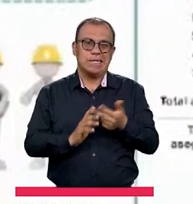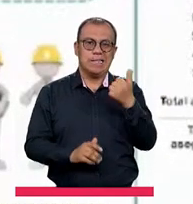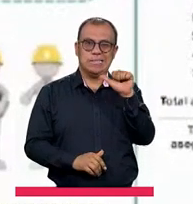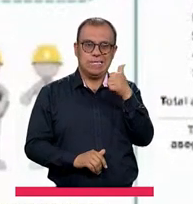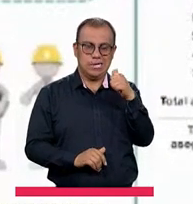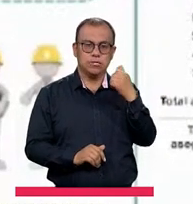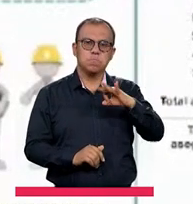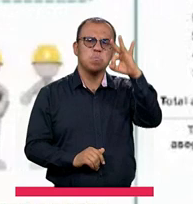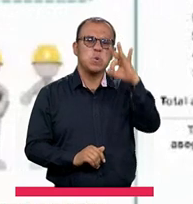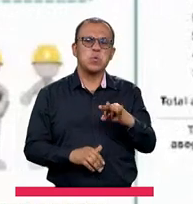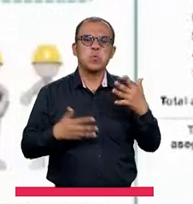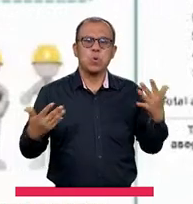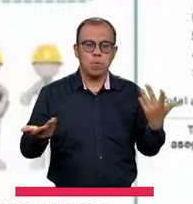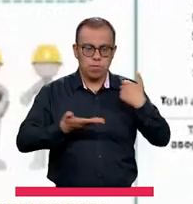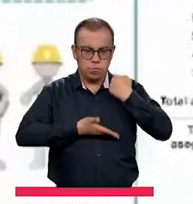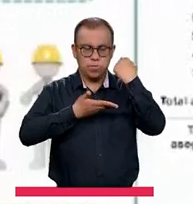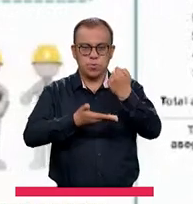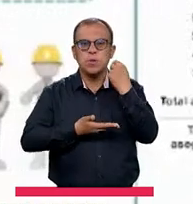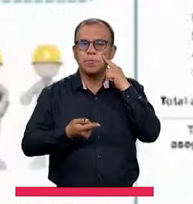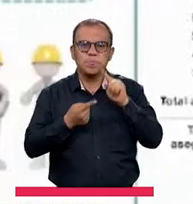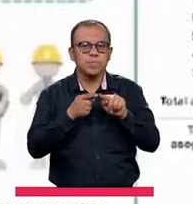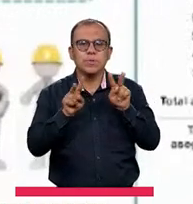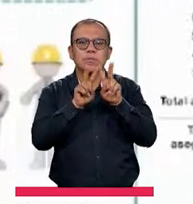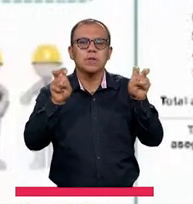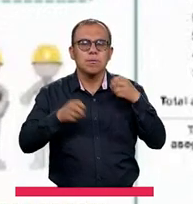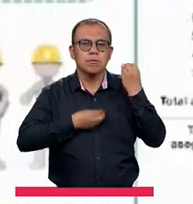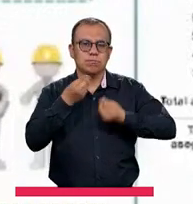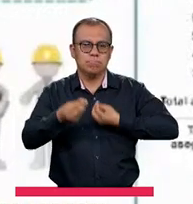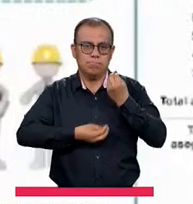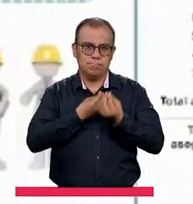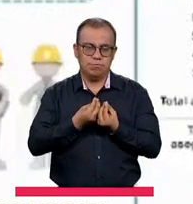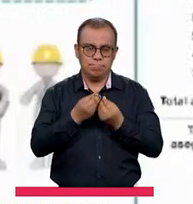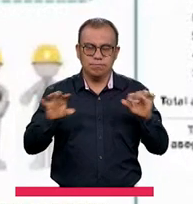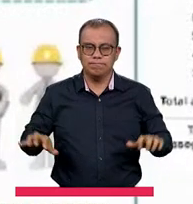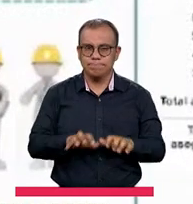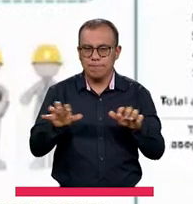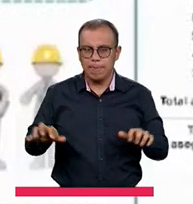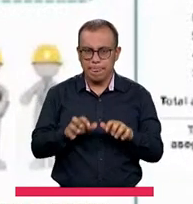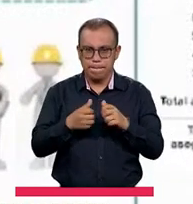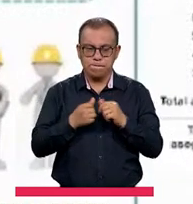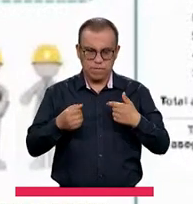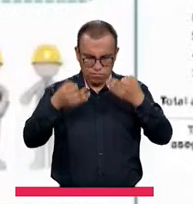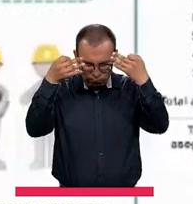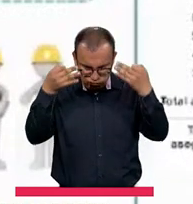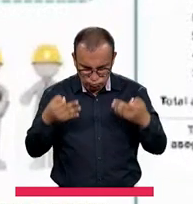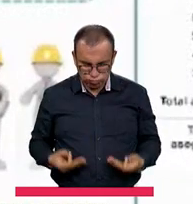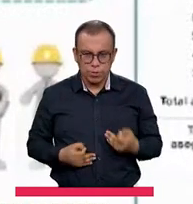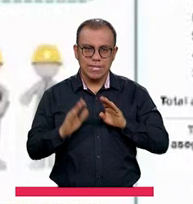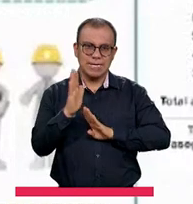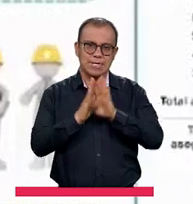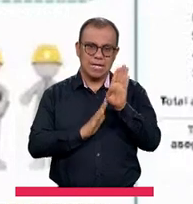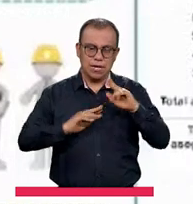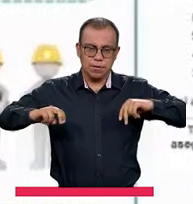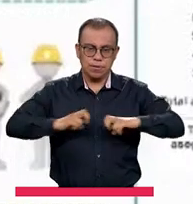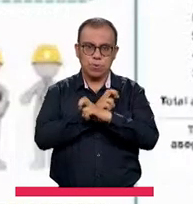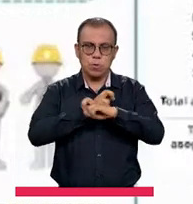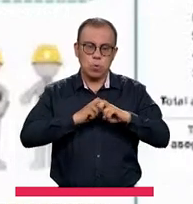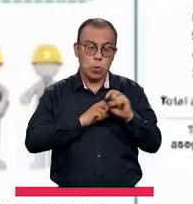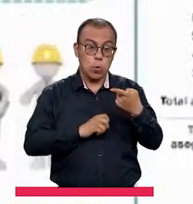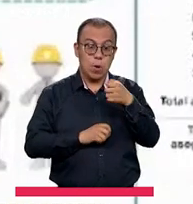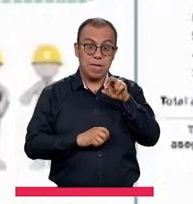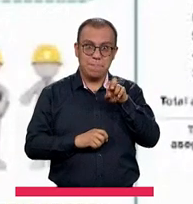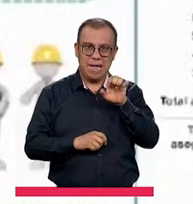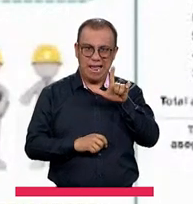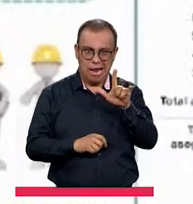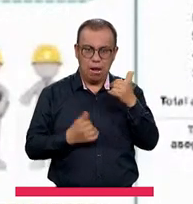de los recursos se van a invertir en la consolidación y el desarrollo del Parque Guaymaral, que son